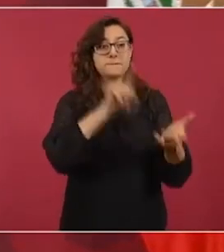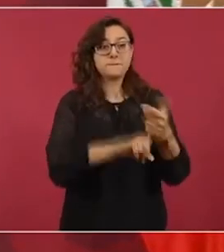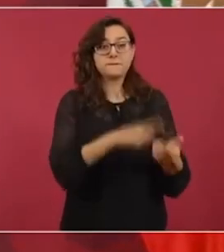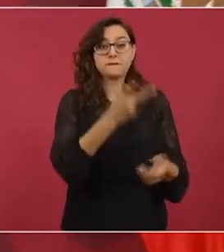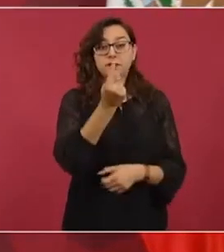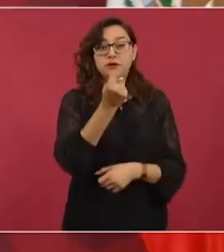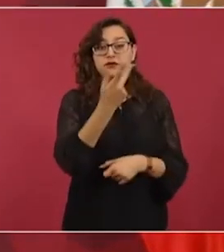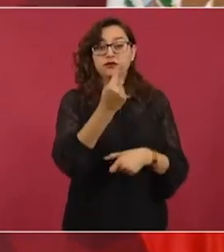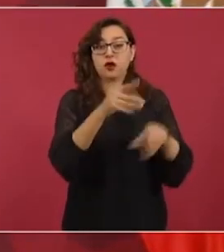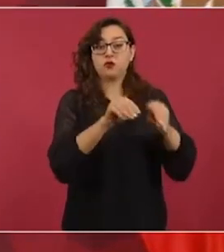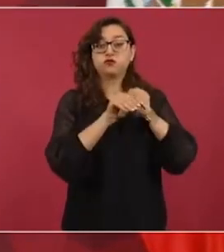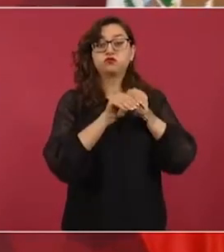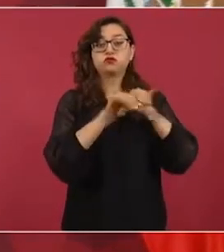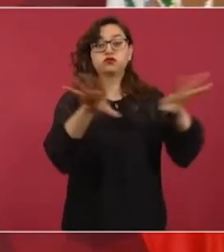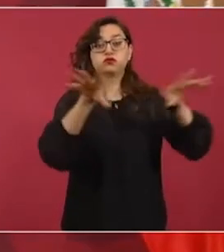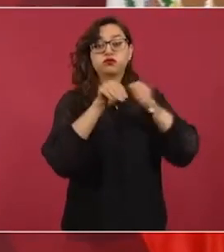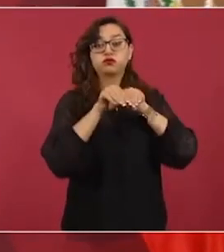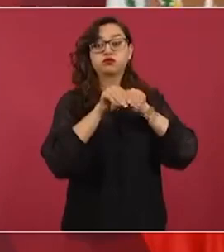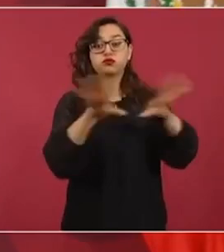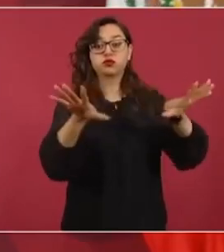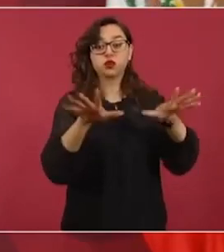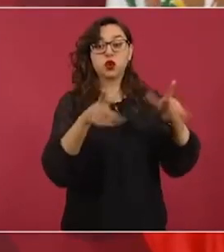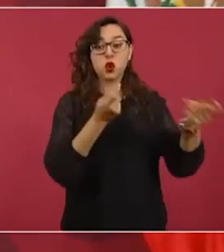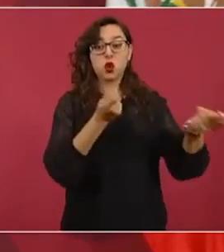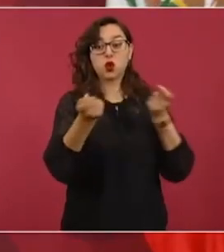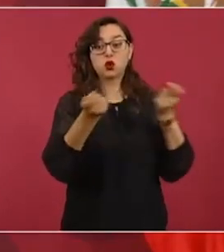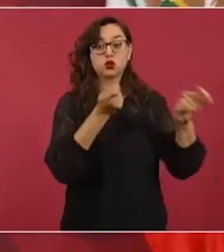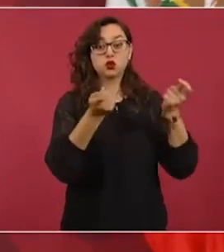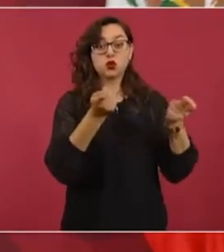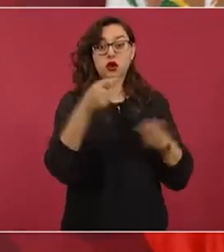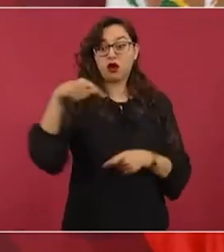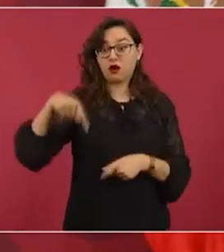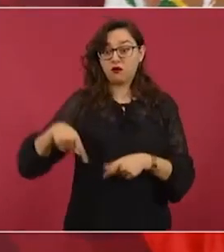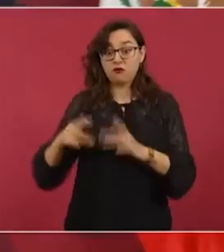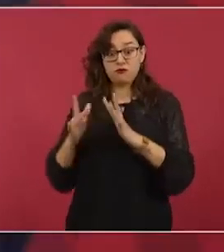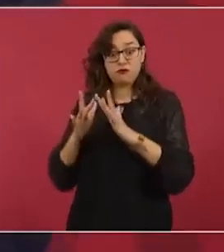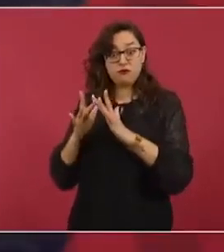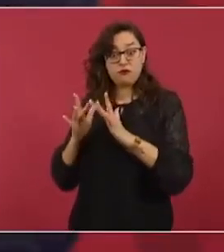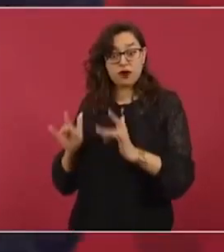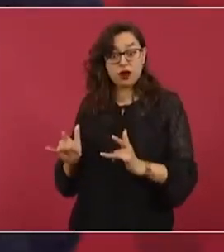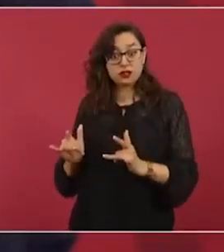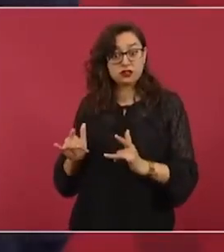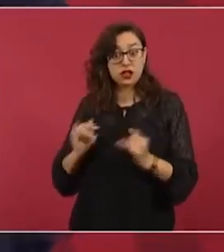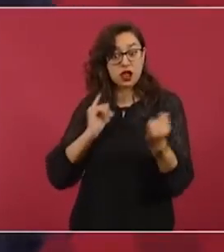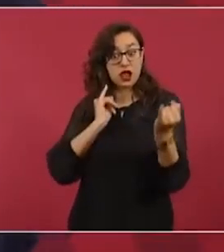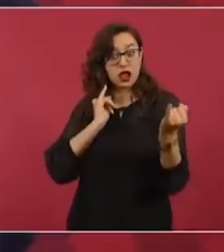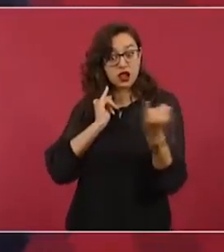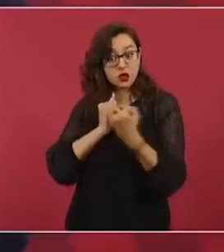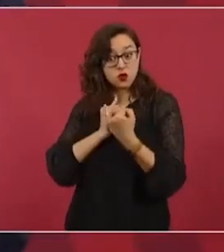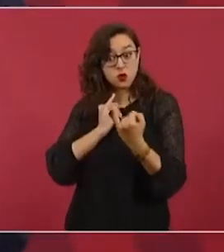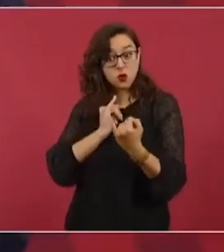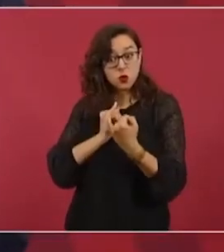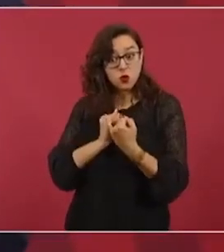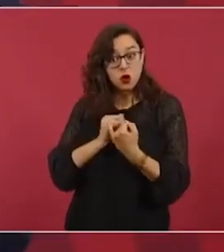televisión, llegara a convertirse en un poder capaz